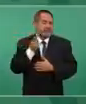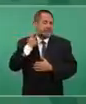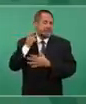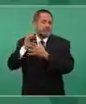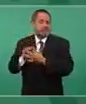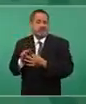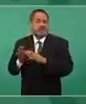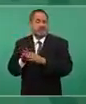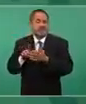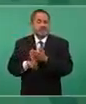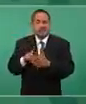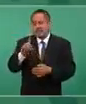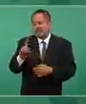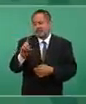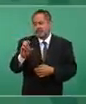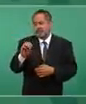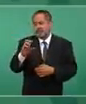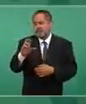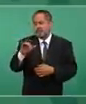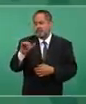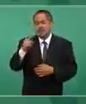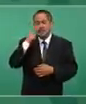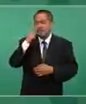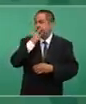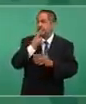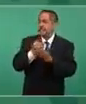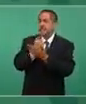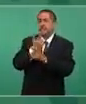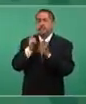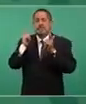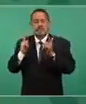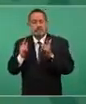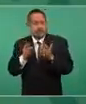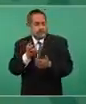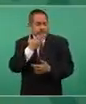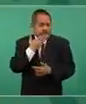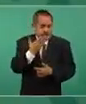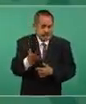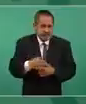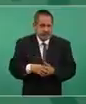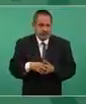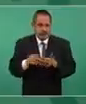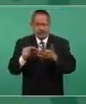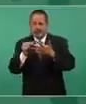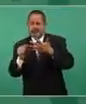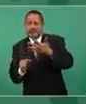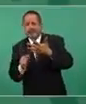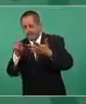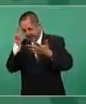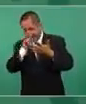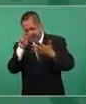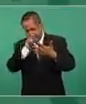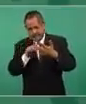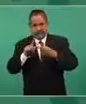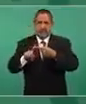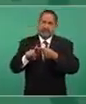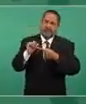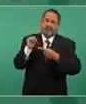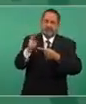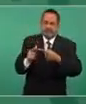es la democracia, está demostrado lo menos malo, como dicen los